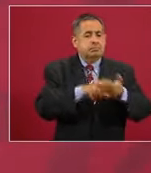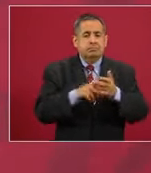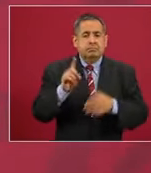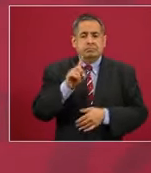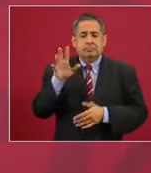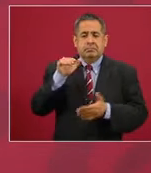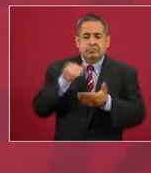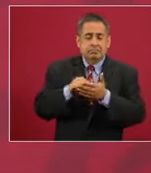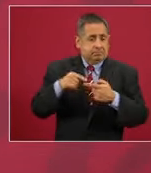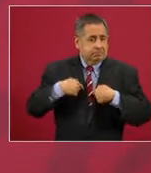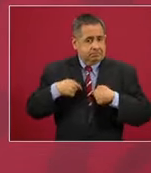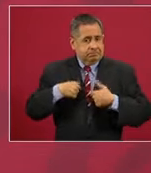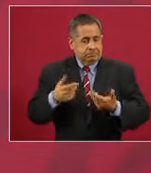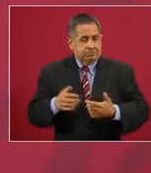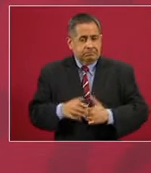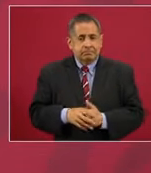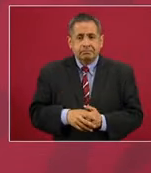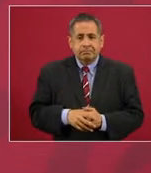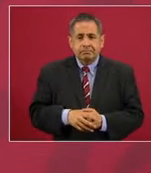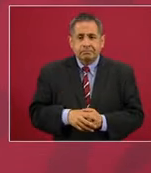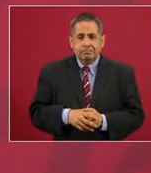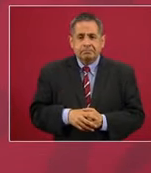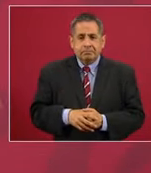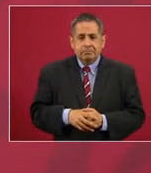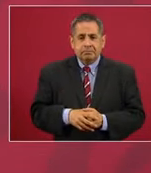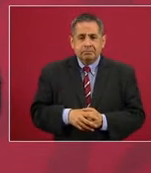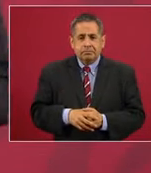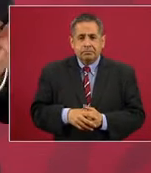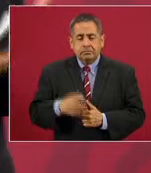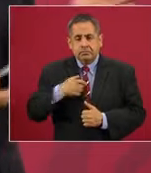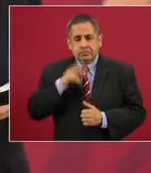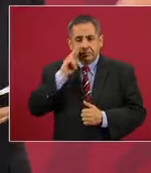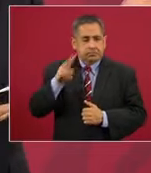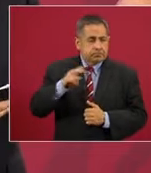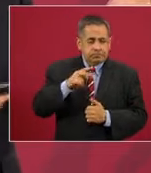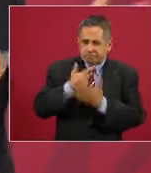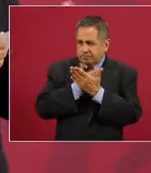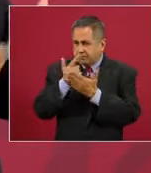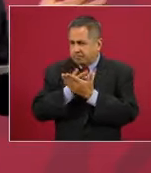y que yo vea que en las encuestas